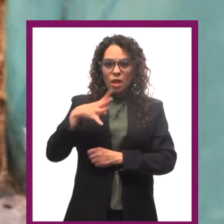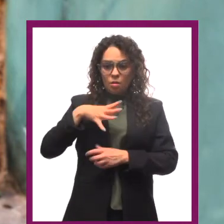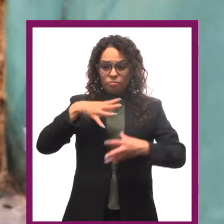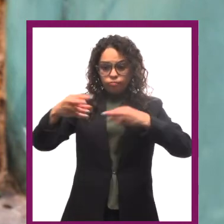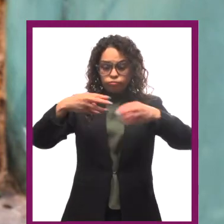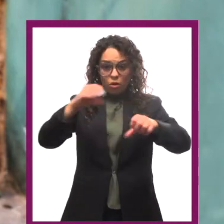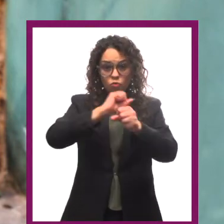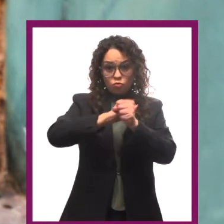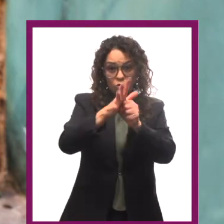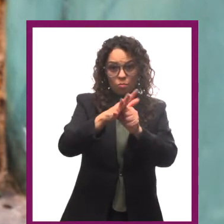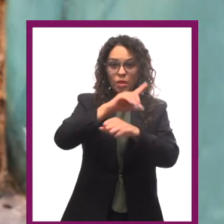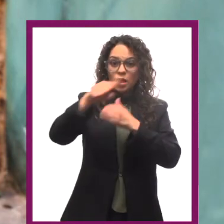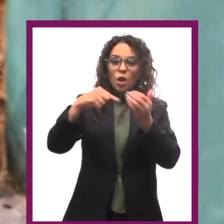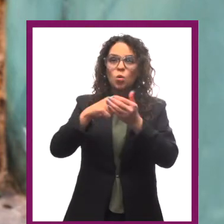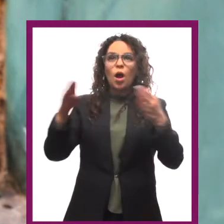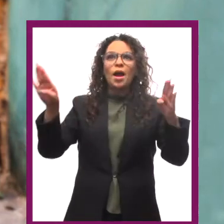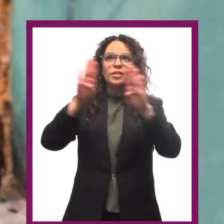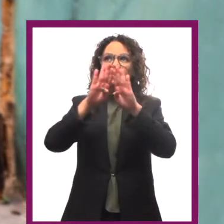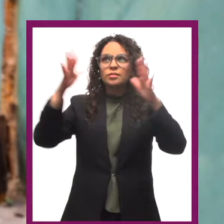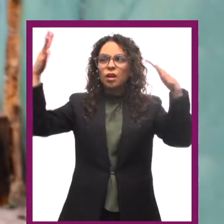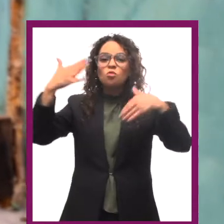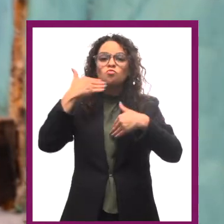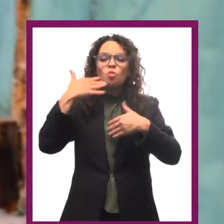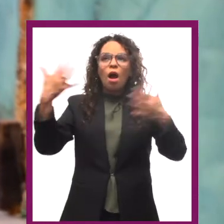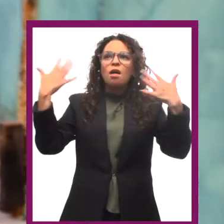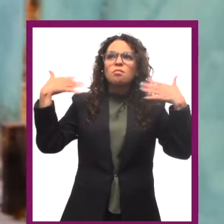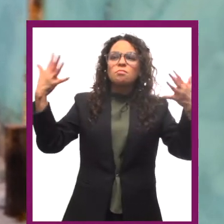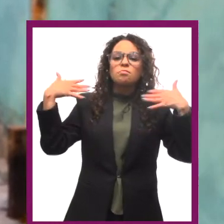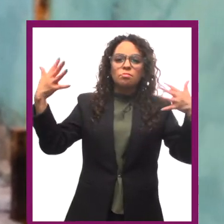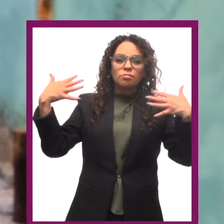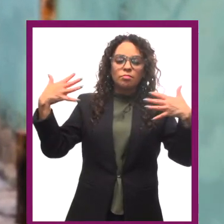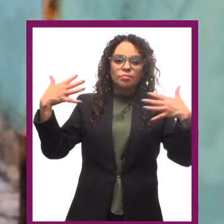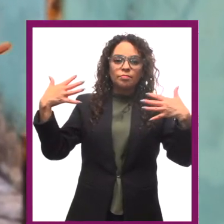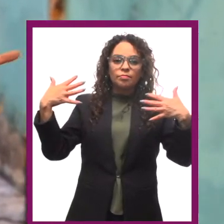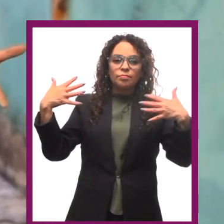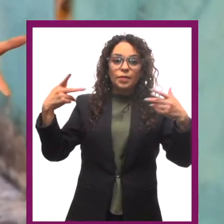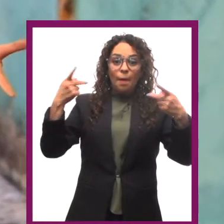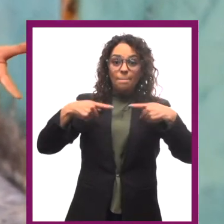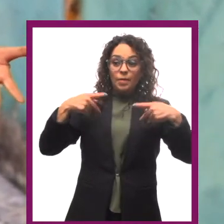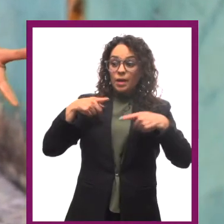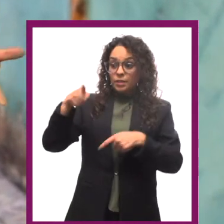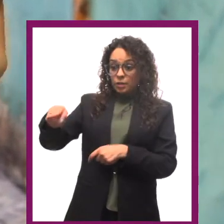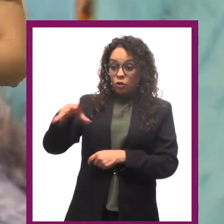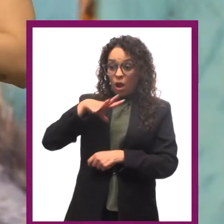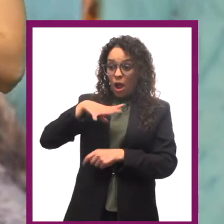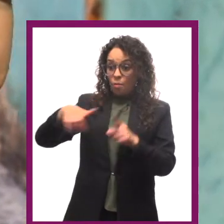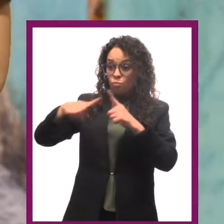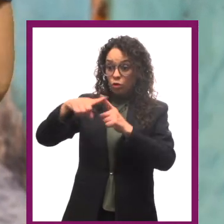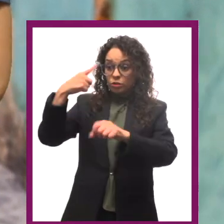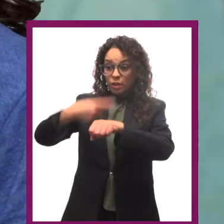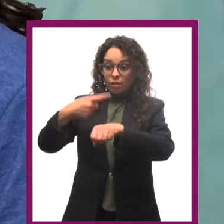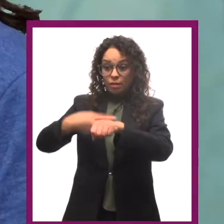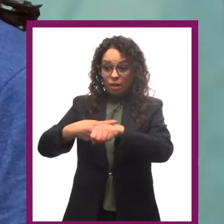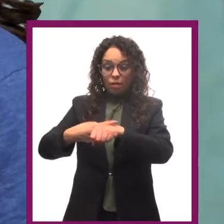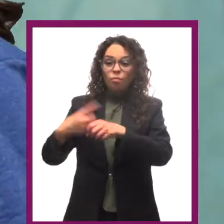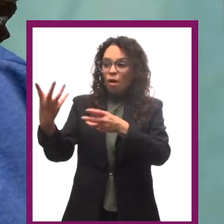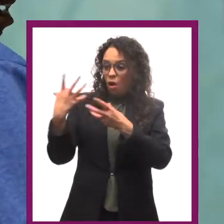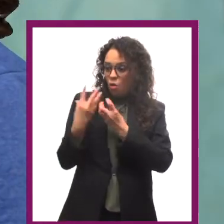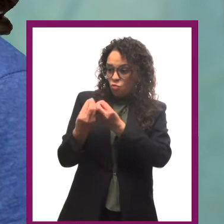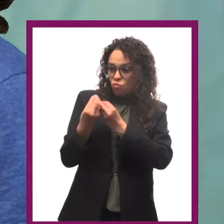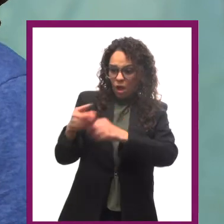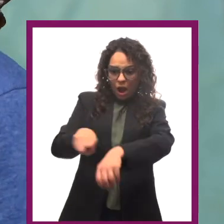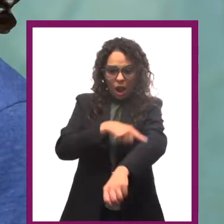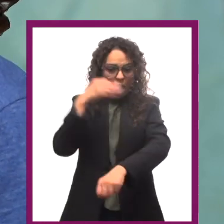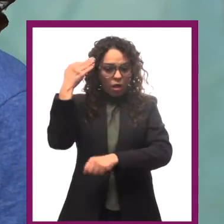COVID se contagia más fácilmente en espacios cerrados sin ventilación y al convivir con algún contagiado en el mismo espacio por un largo